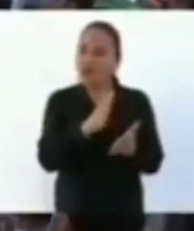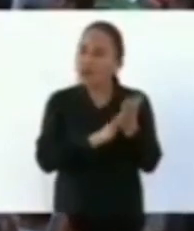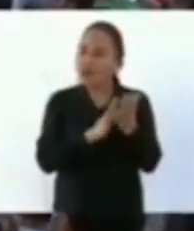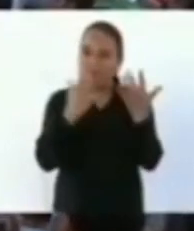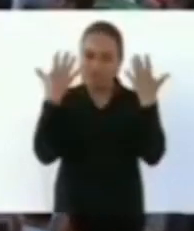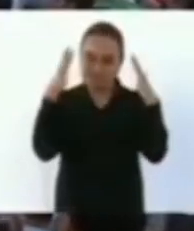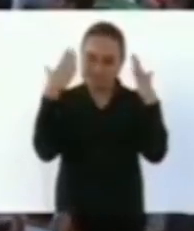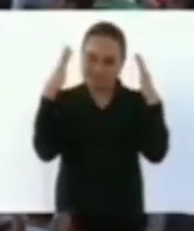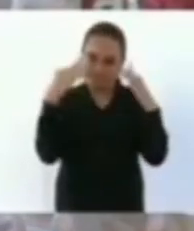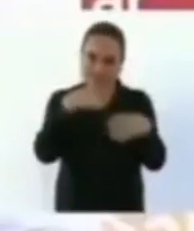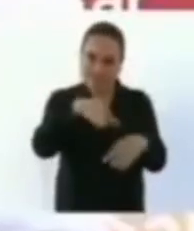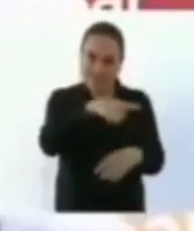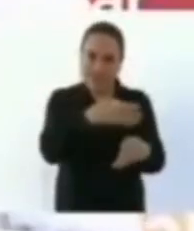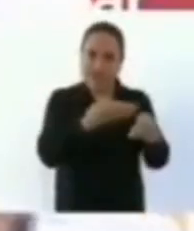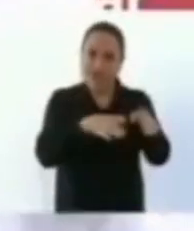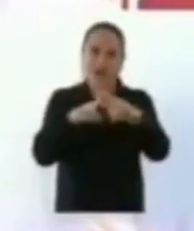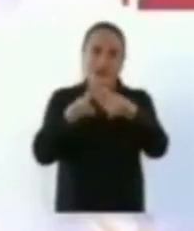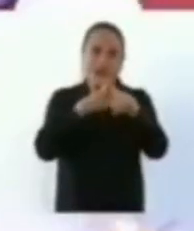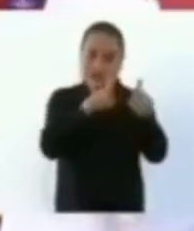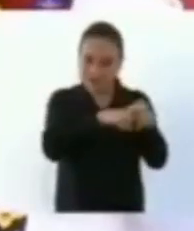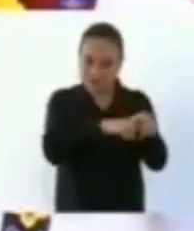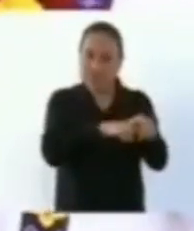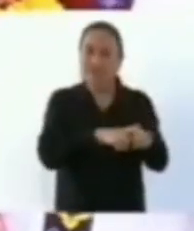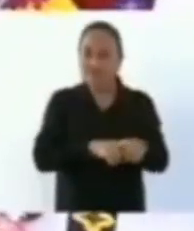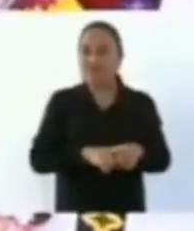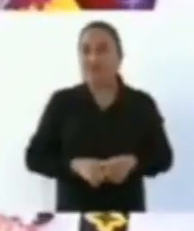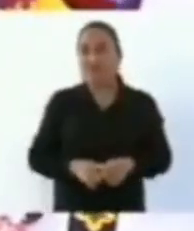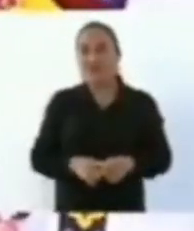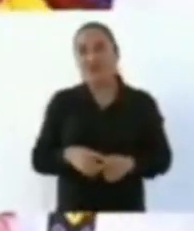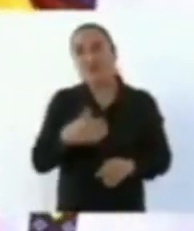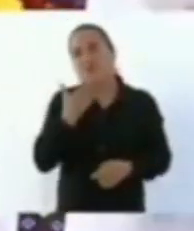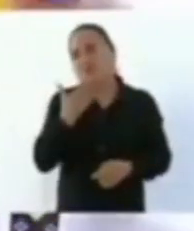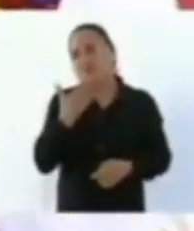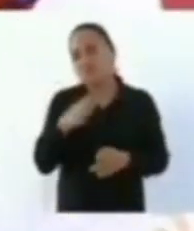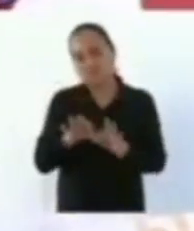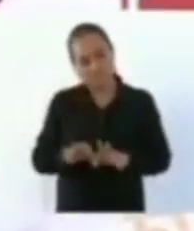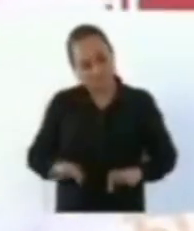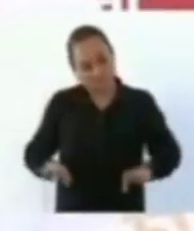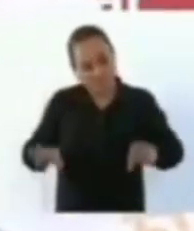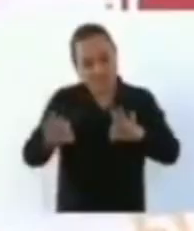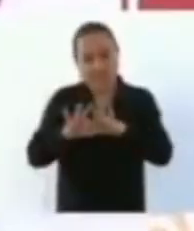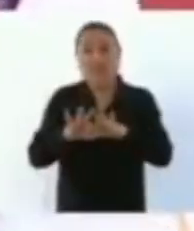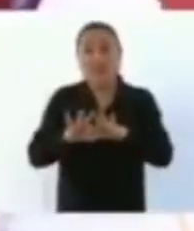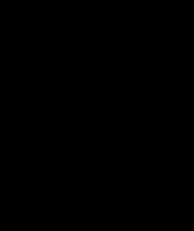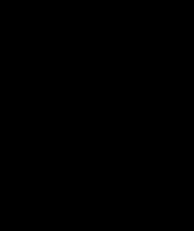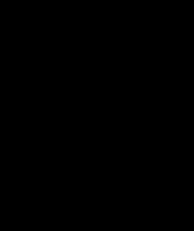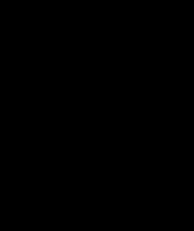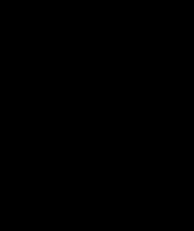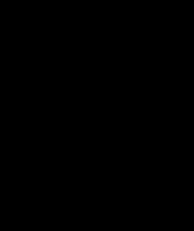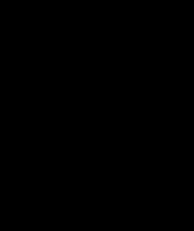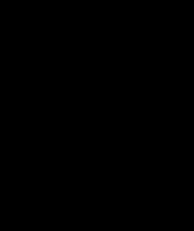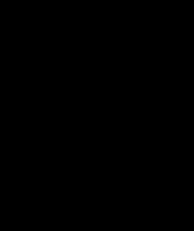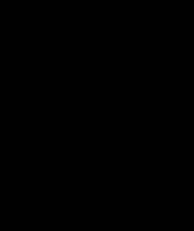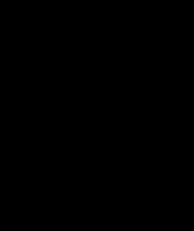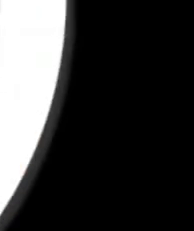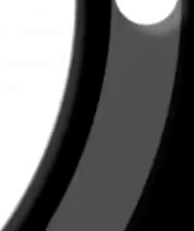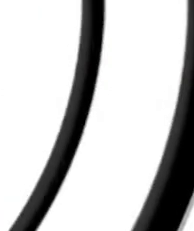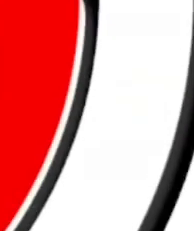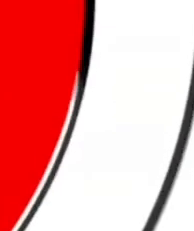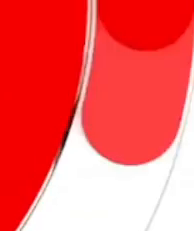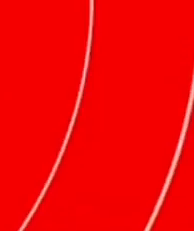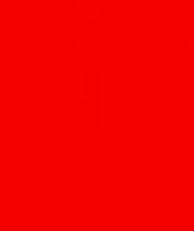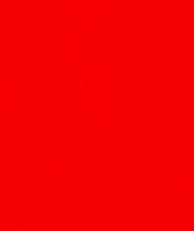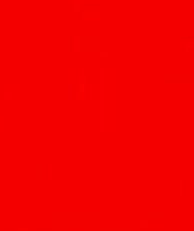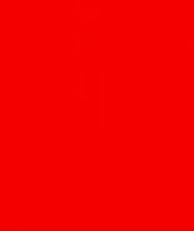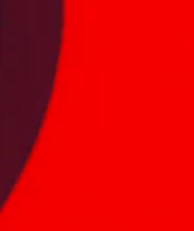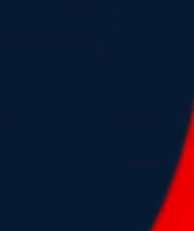Pero es muy importante el tener estos bancos porque aquí, con la tarjeta, tiene la…